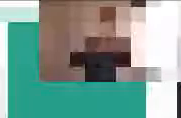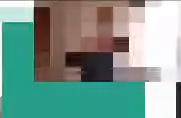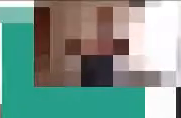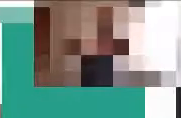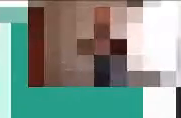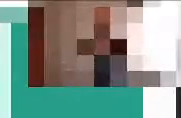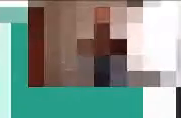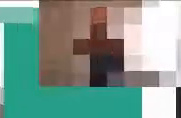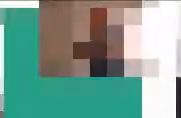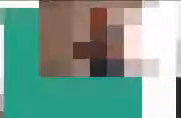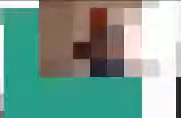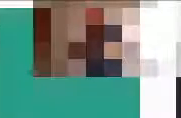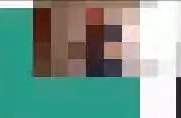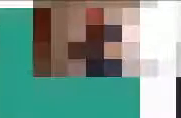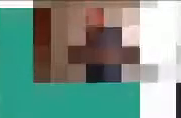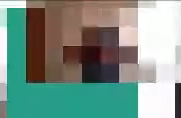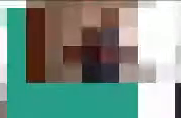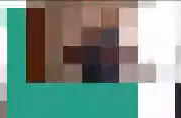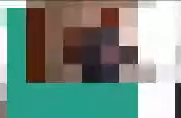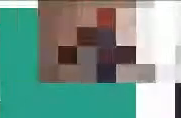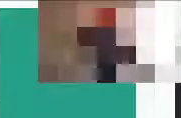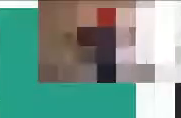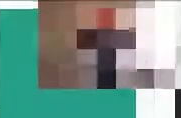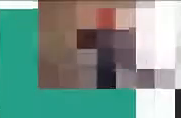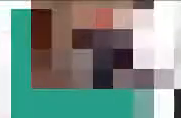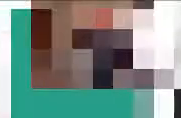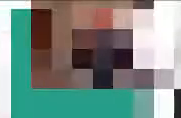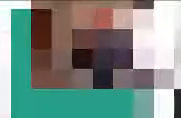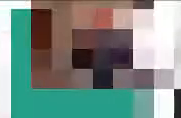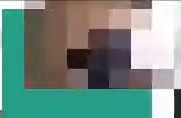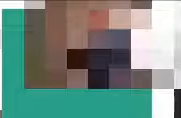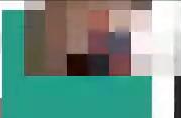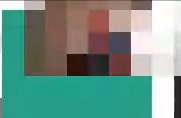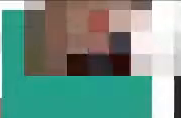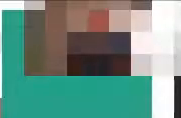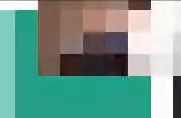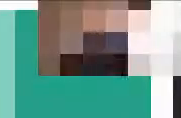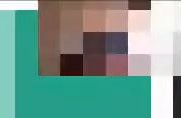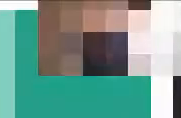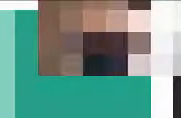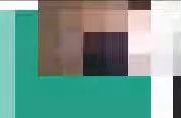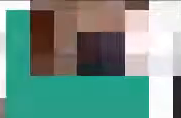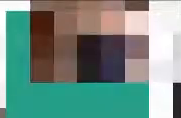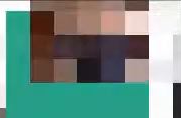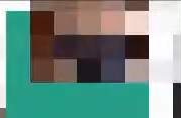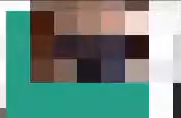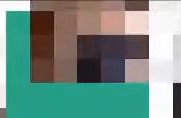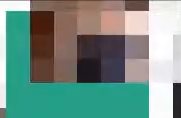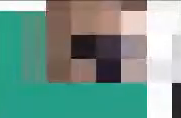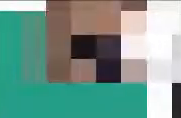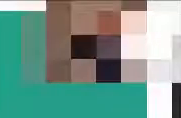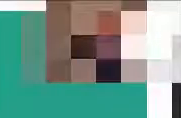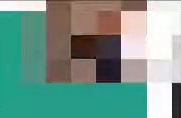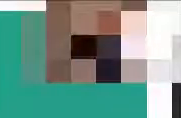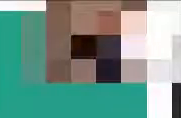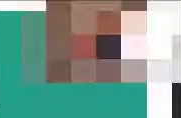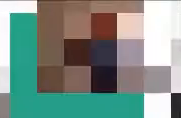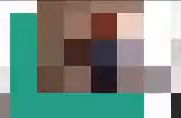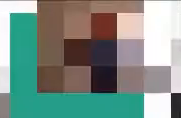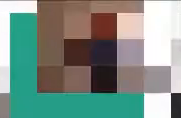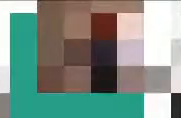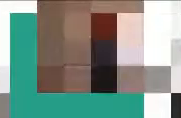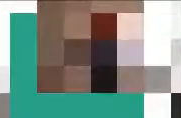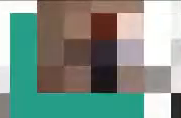viviendo de emergencia sanitaria y creo que una de las cuestiones más importantes que estamos lidiando es que